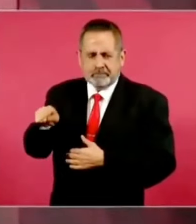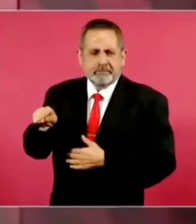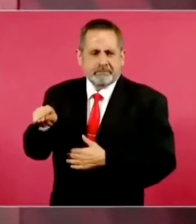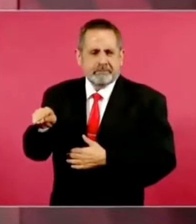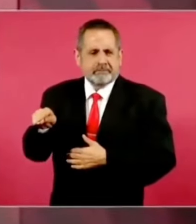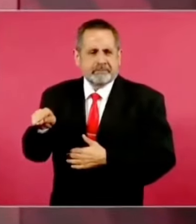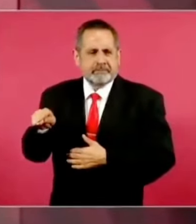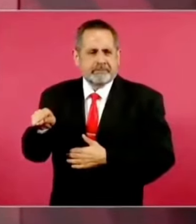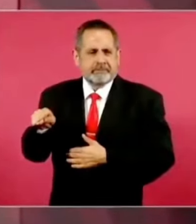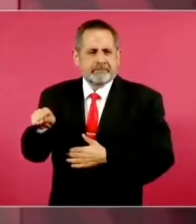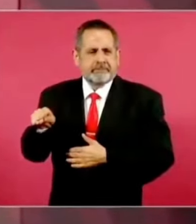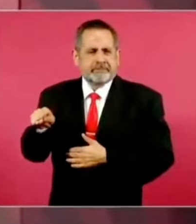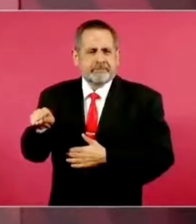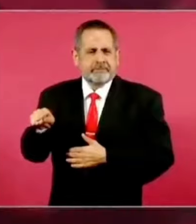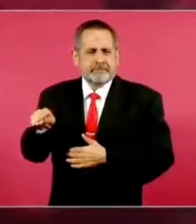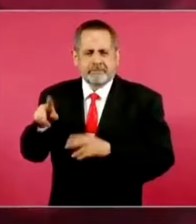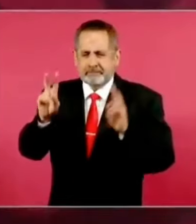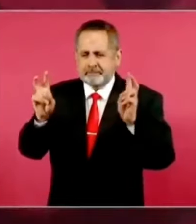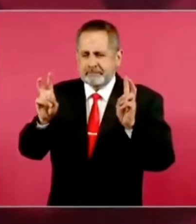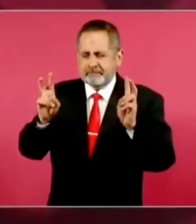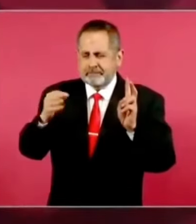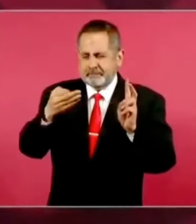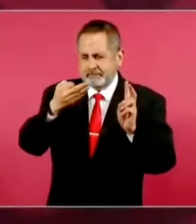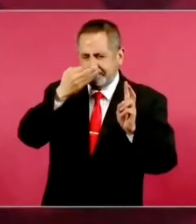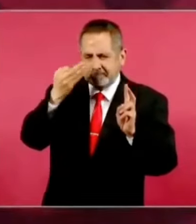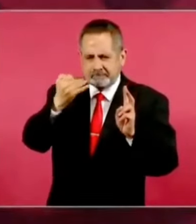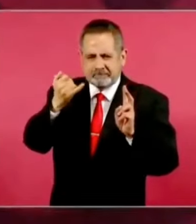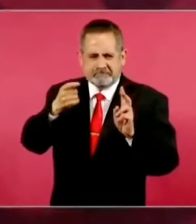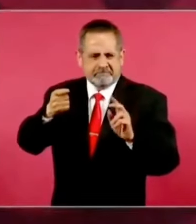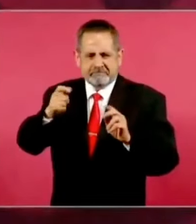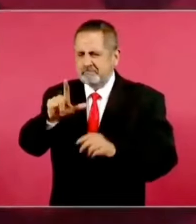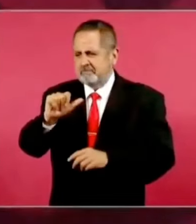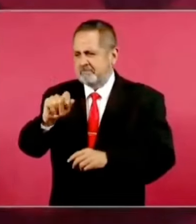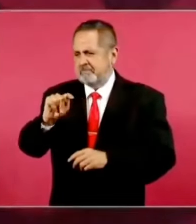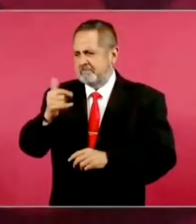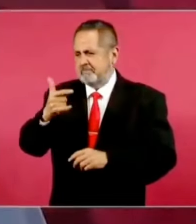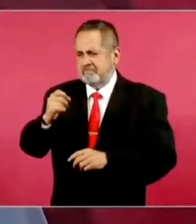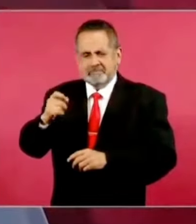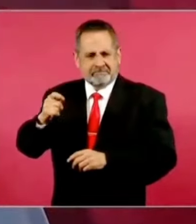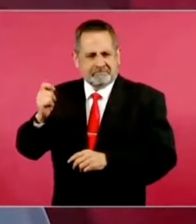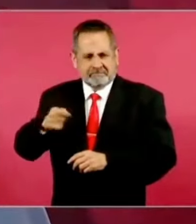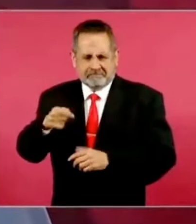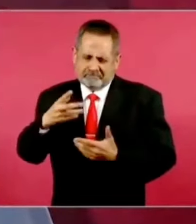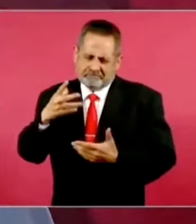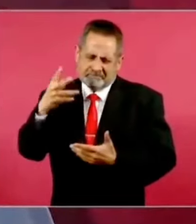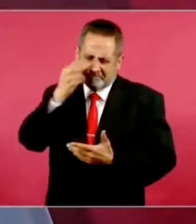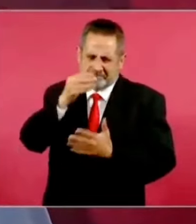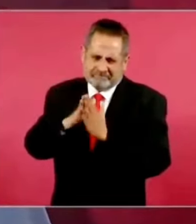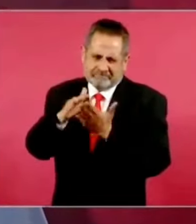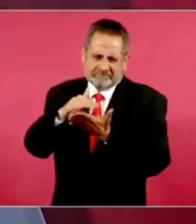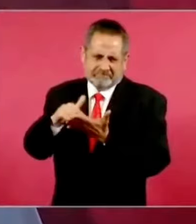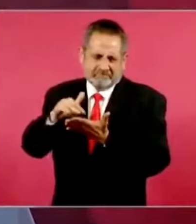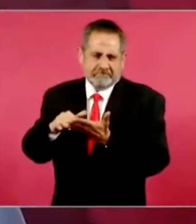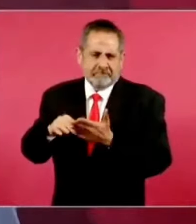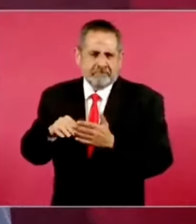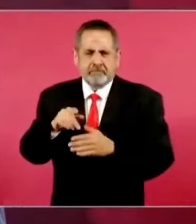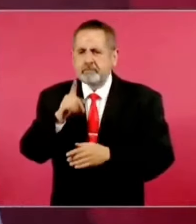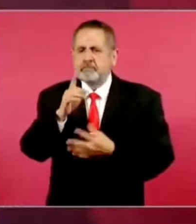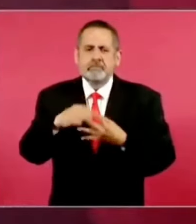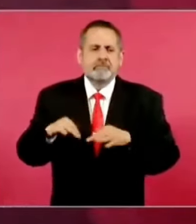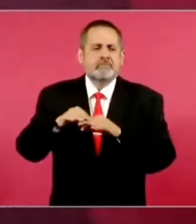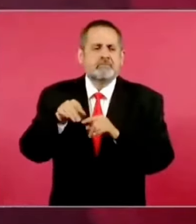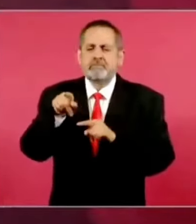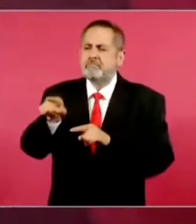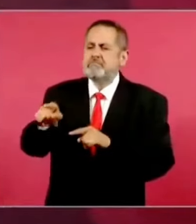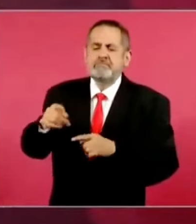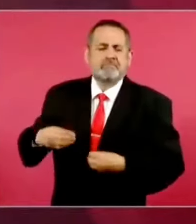llama Flor y Látigo, es bellísimo, sobre lo más importante de